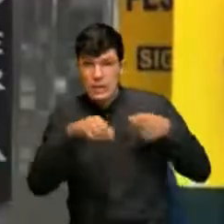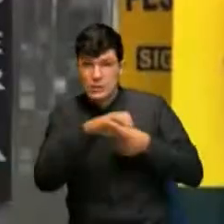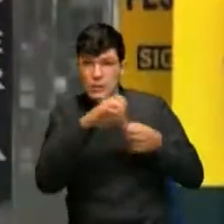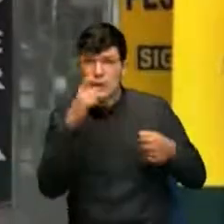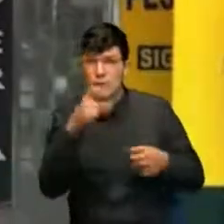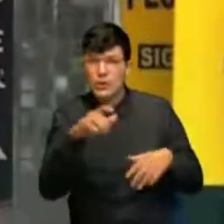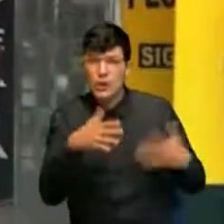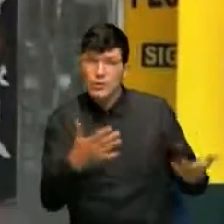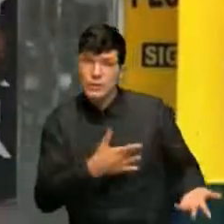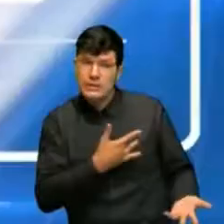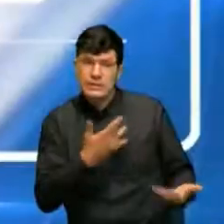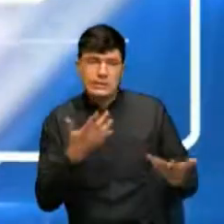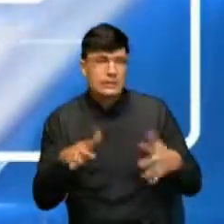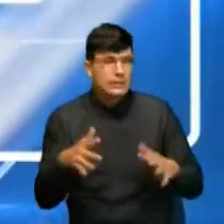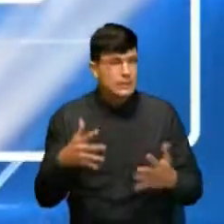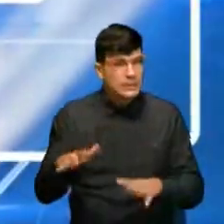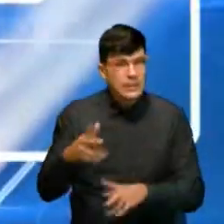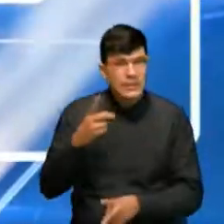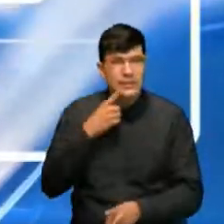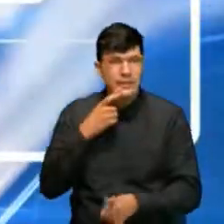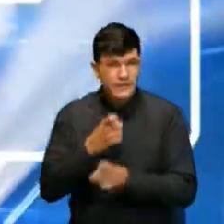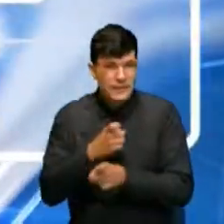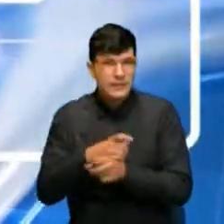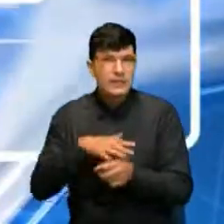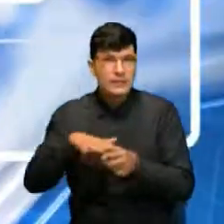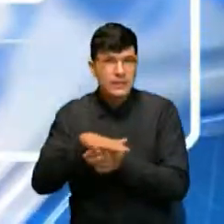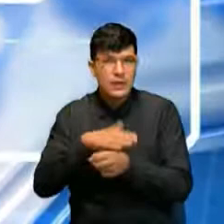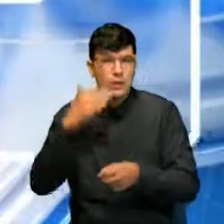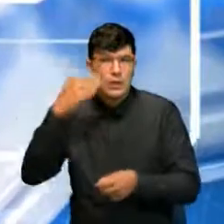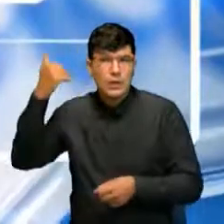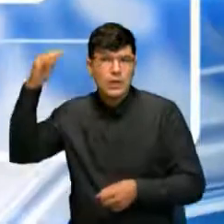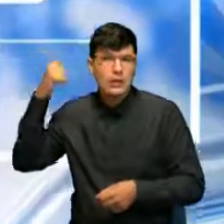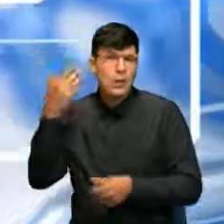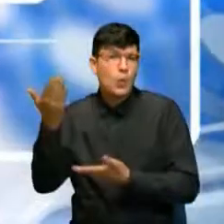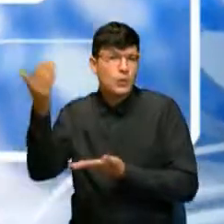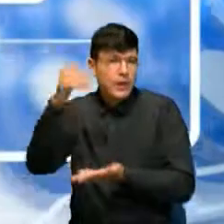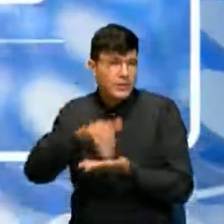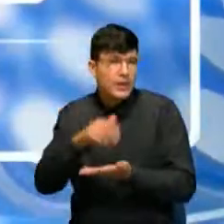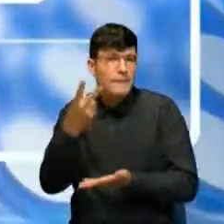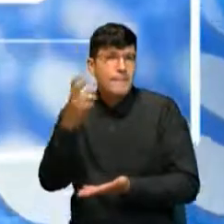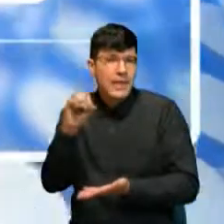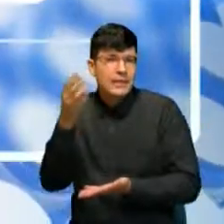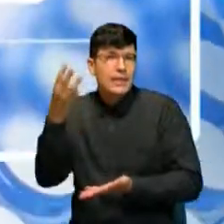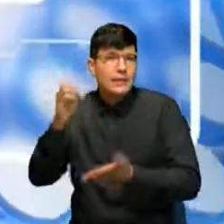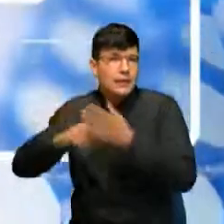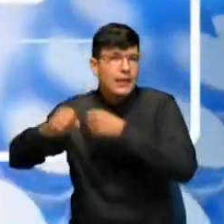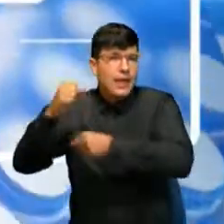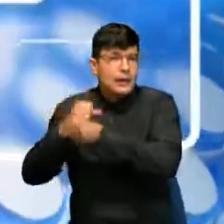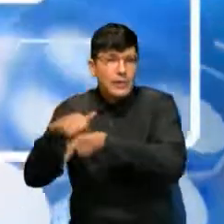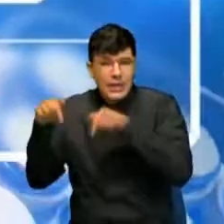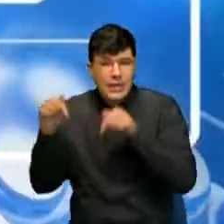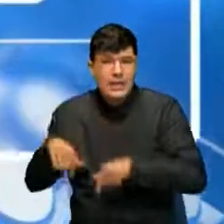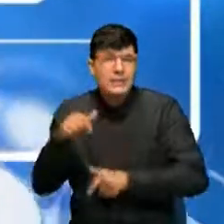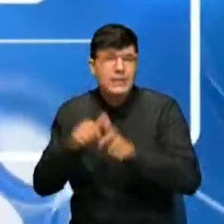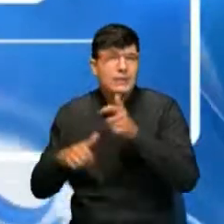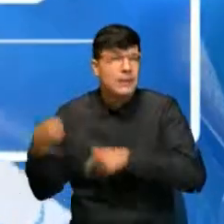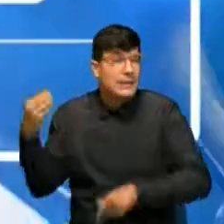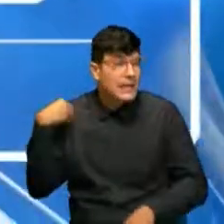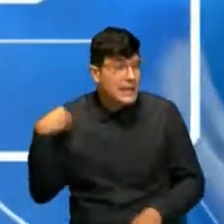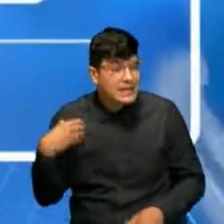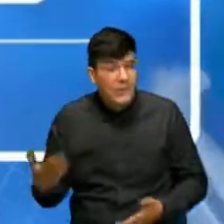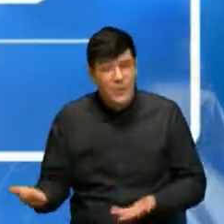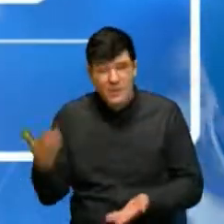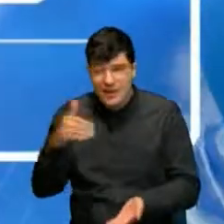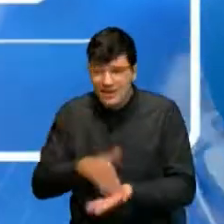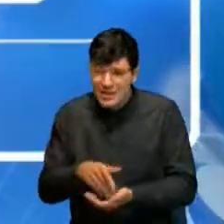un crítico panorama. Estamos volviendo hace 20 o 30 años atrás. Genera a los cucuteños una pereza hacia esa situación de que